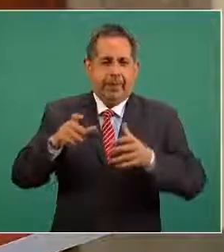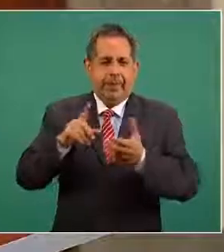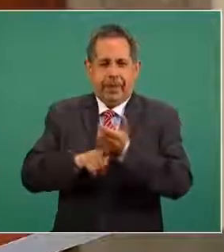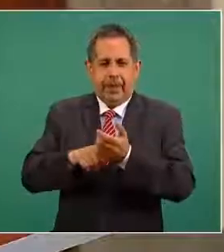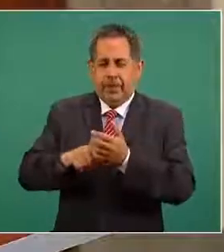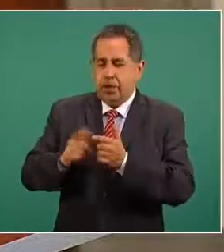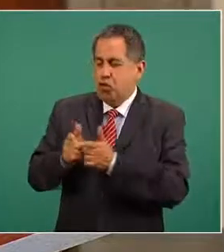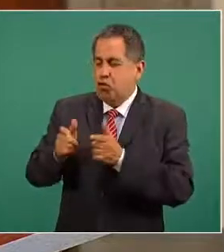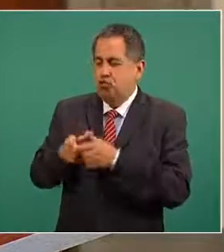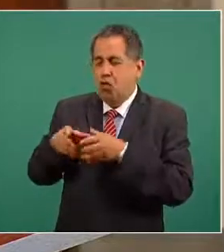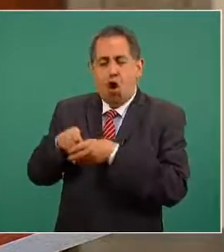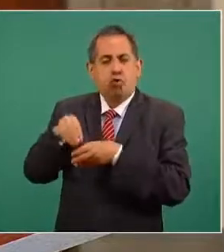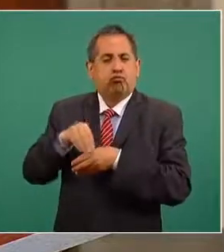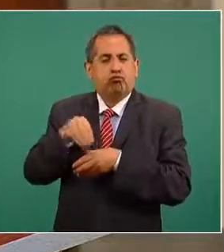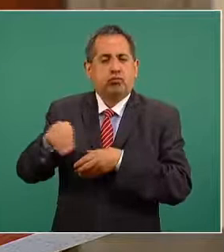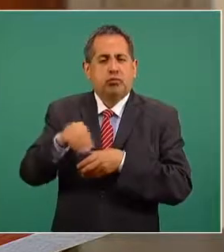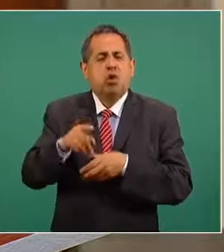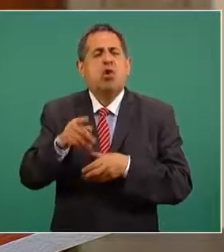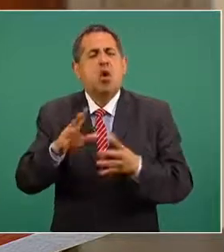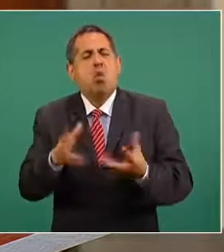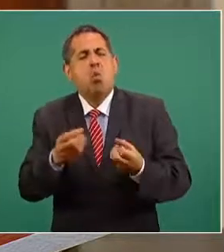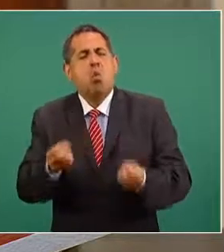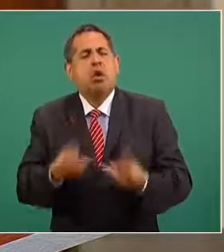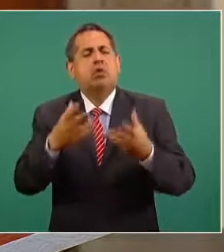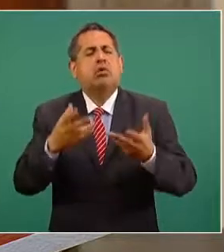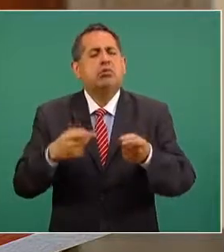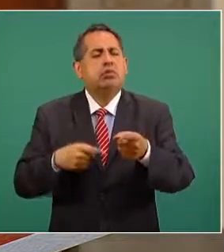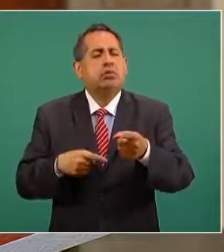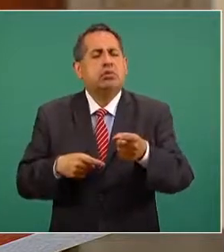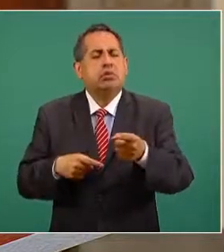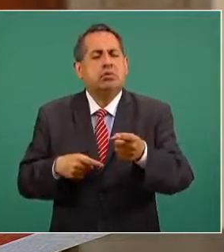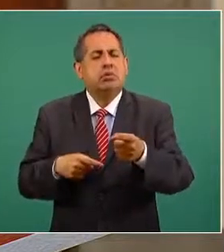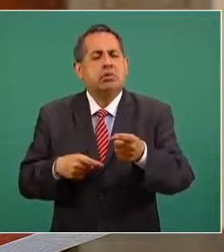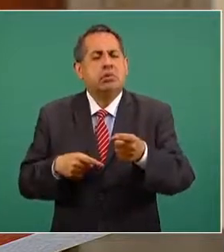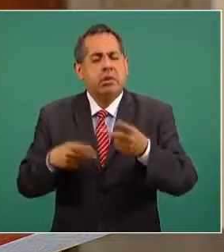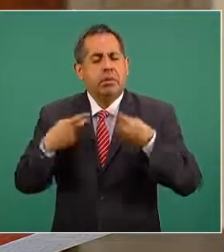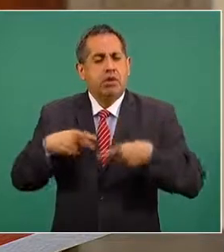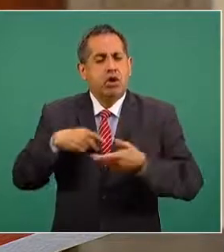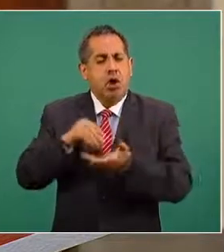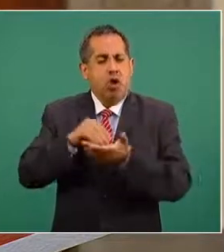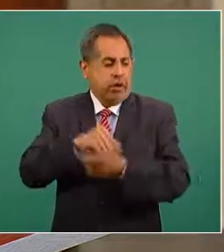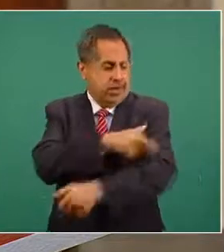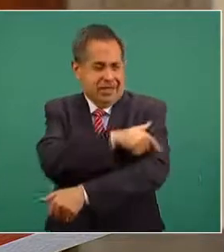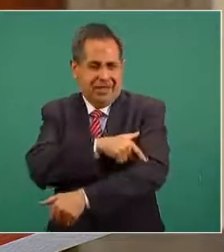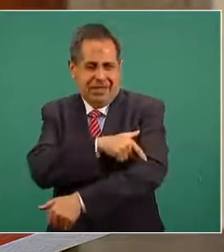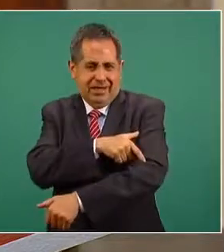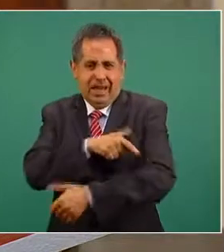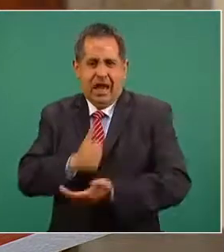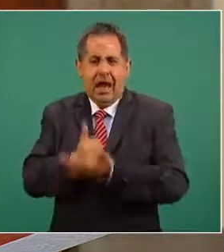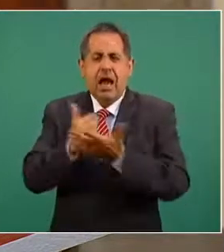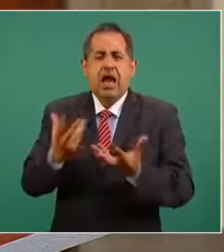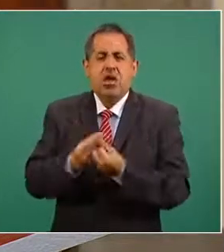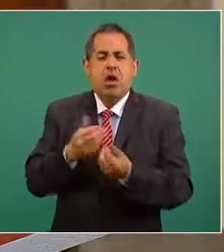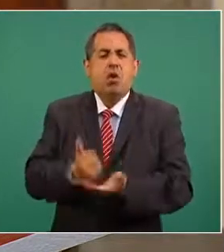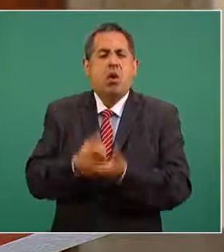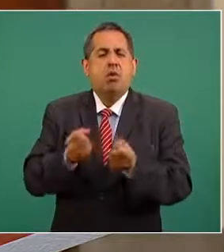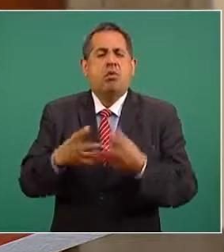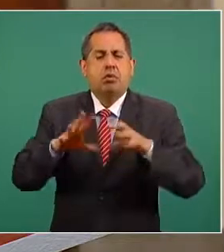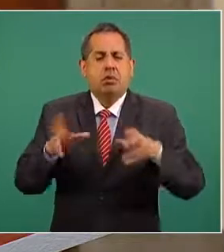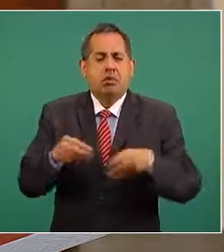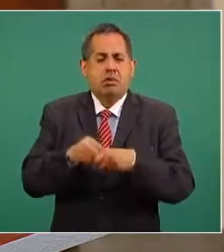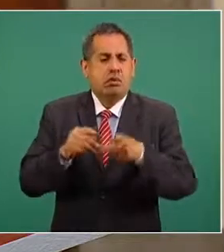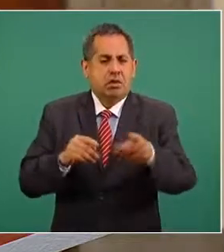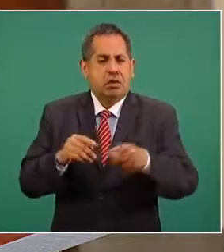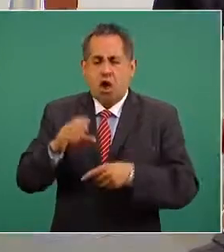Correcaminos ¿cuántos este brigadistas hay en el hospital ahora